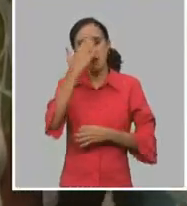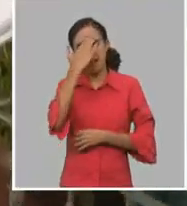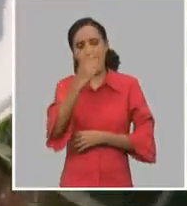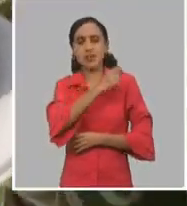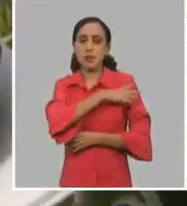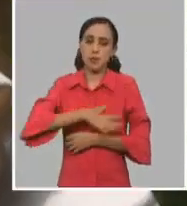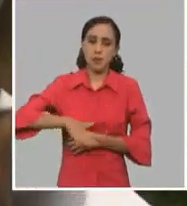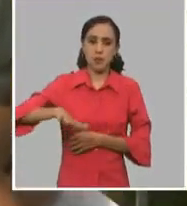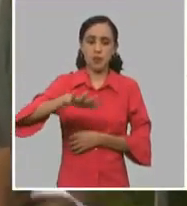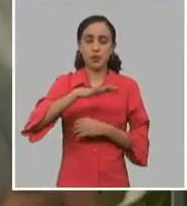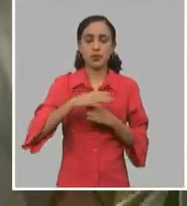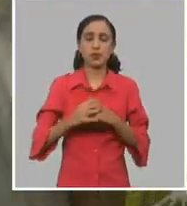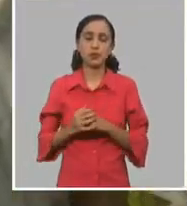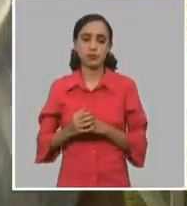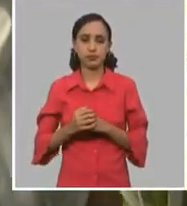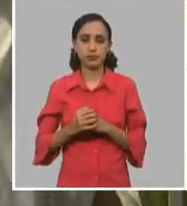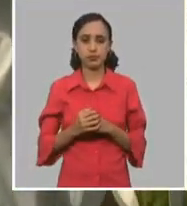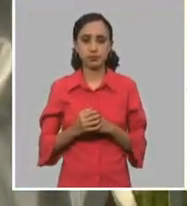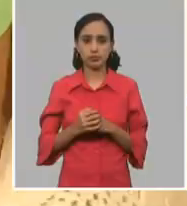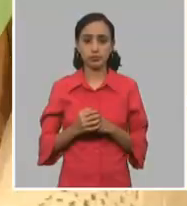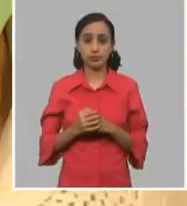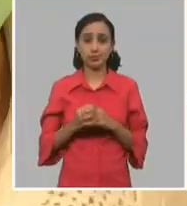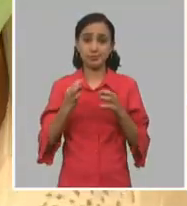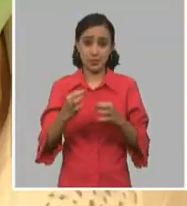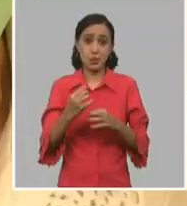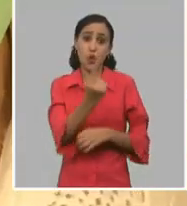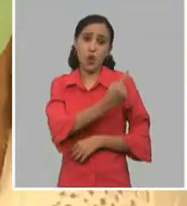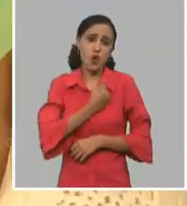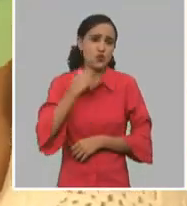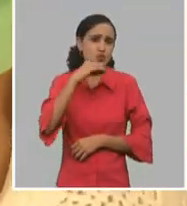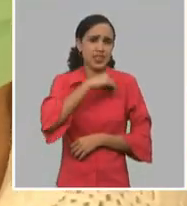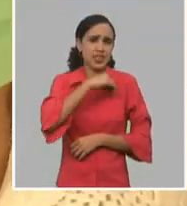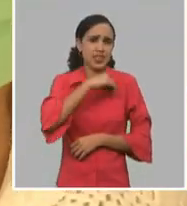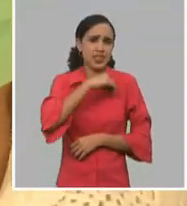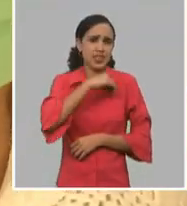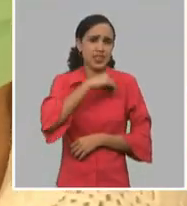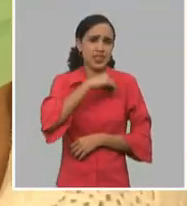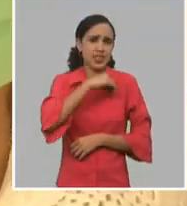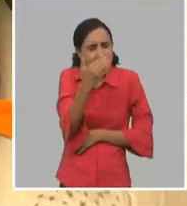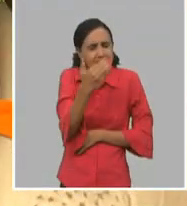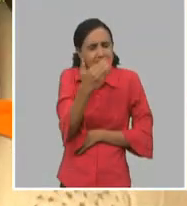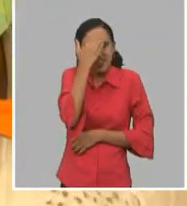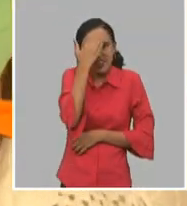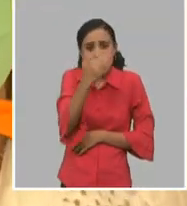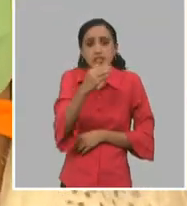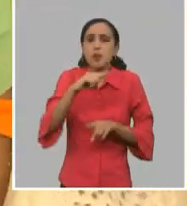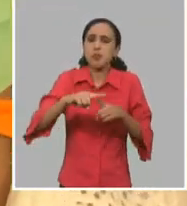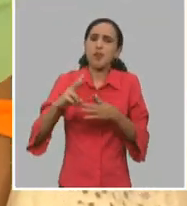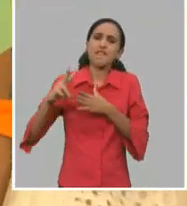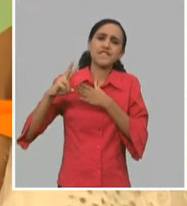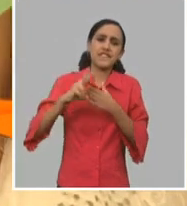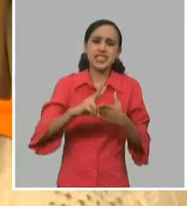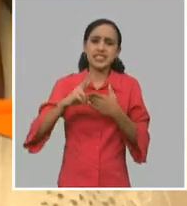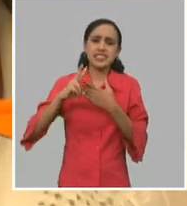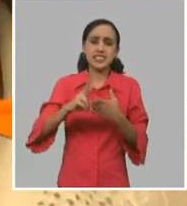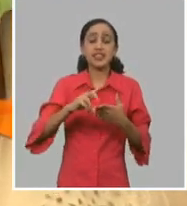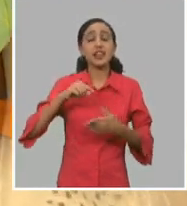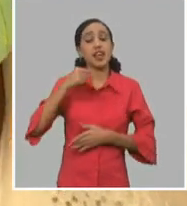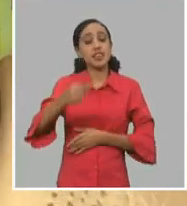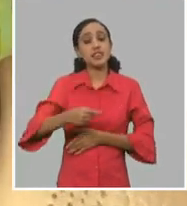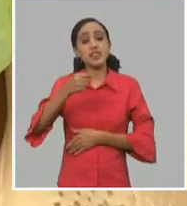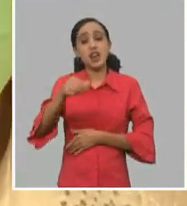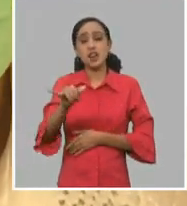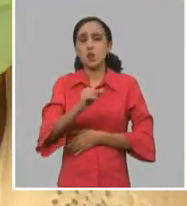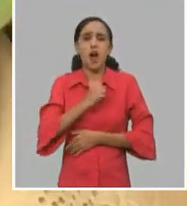la población. Estamos infinitamente agradecidos por eso, por esa visita diaria, por ese